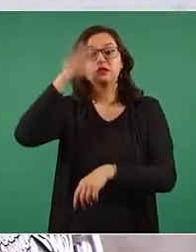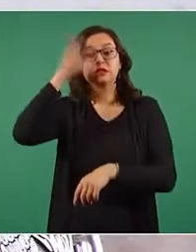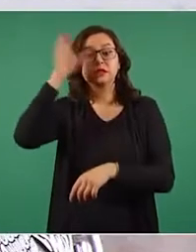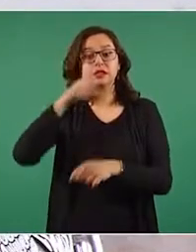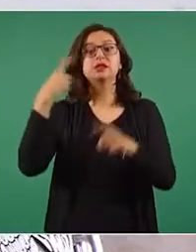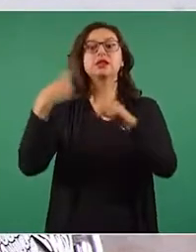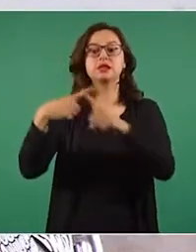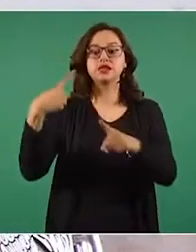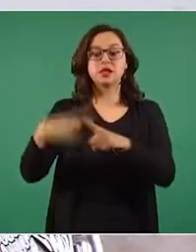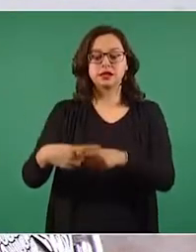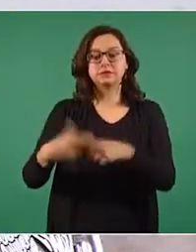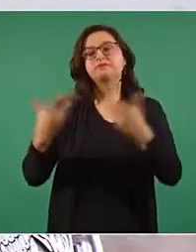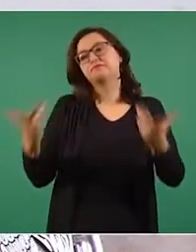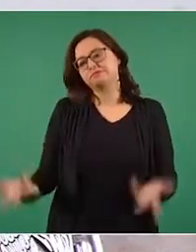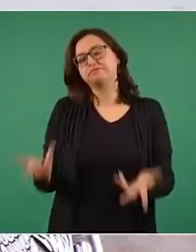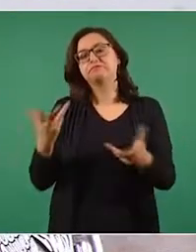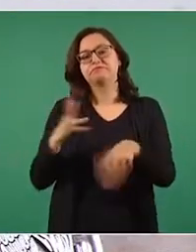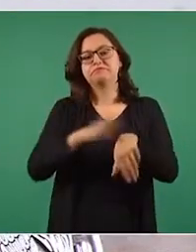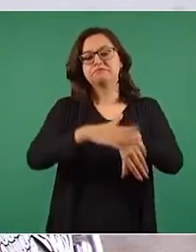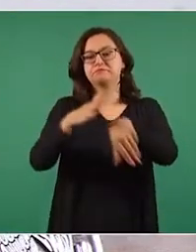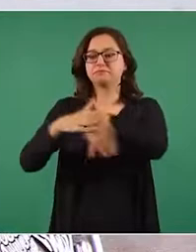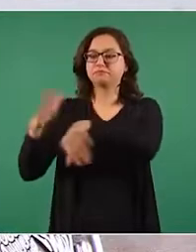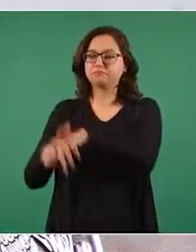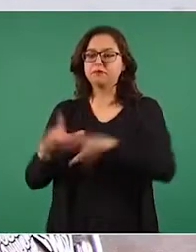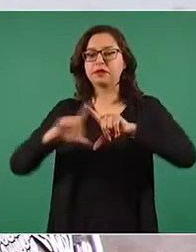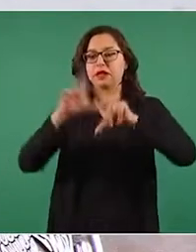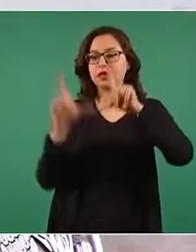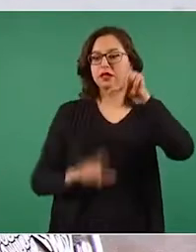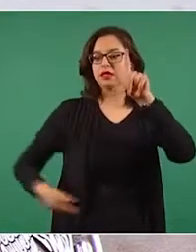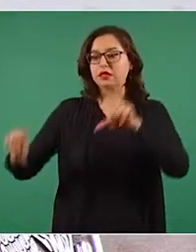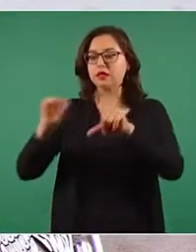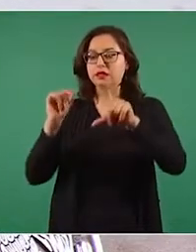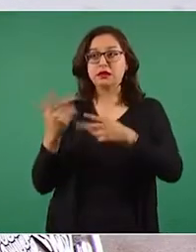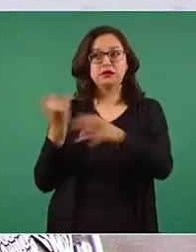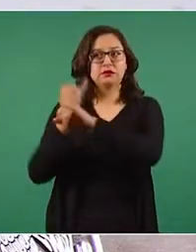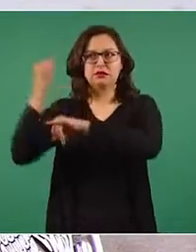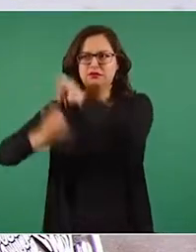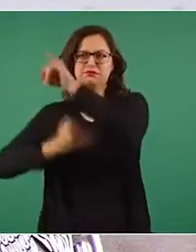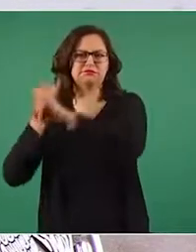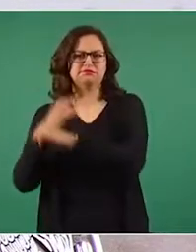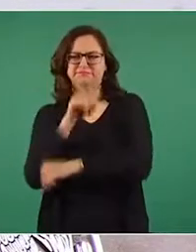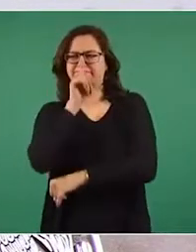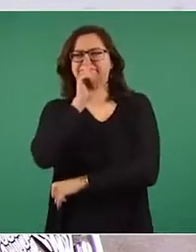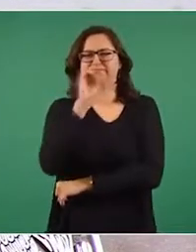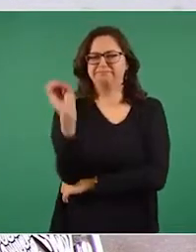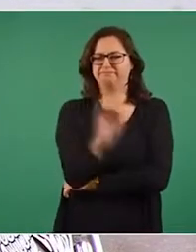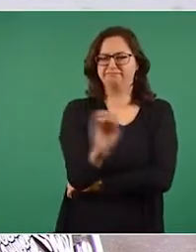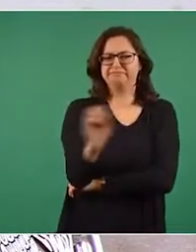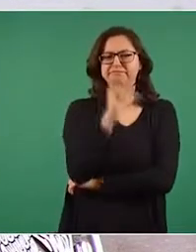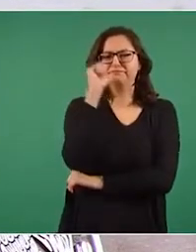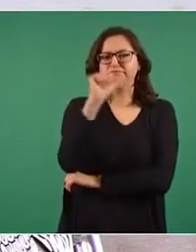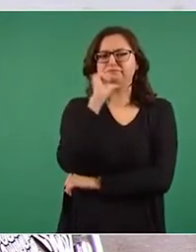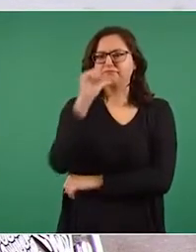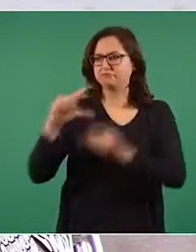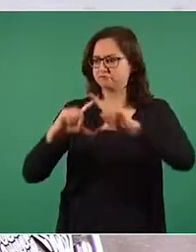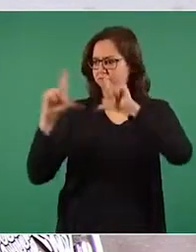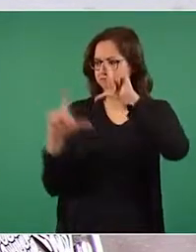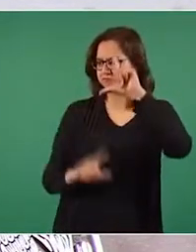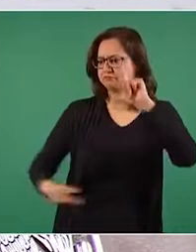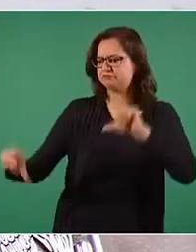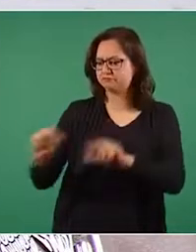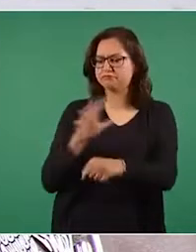procede de convocatorias públicas nacionales y no internacionales y que son suficientes,